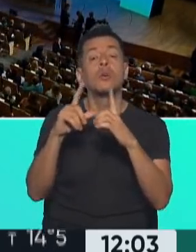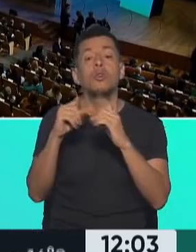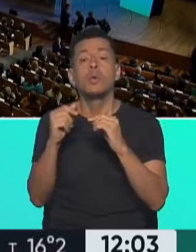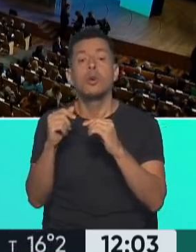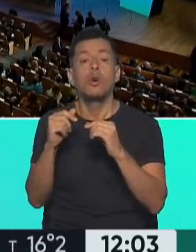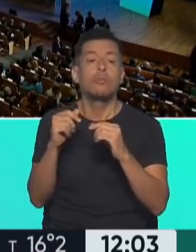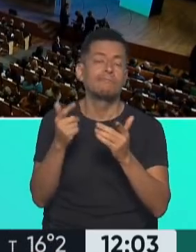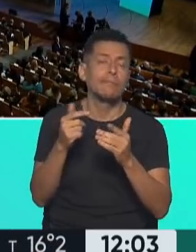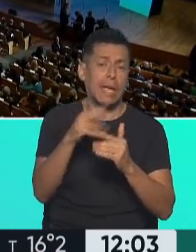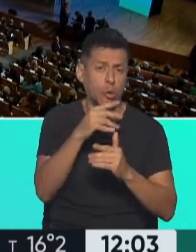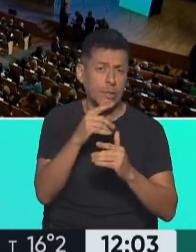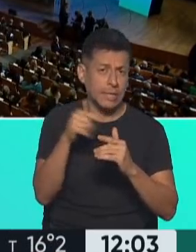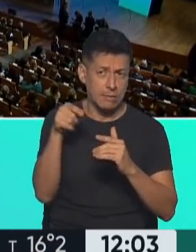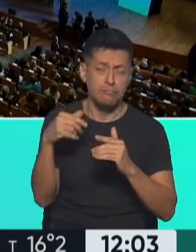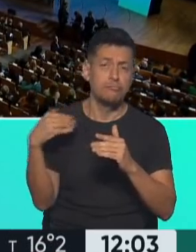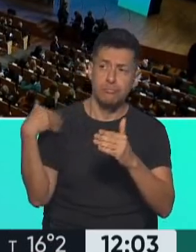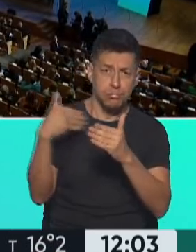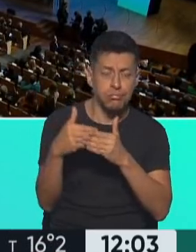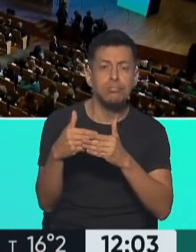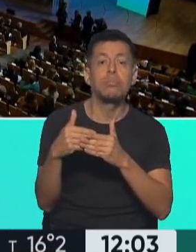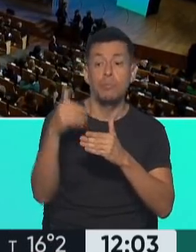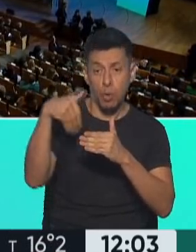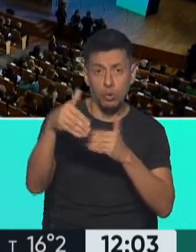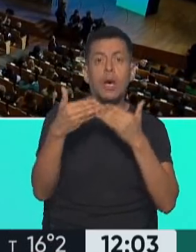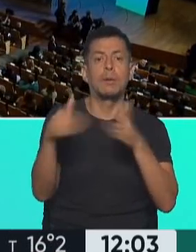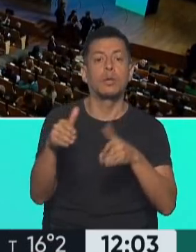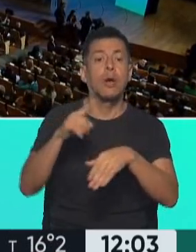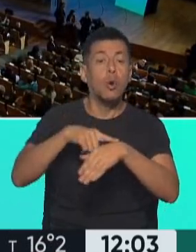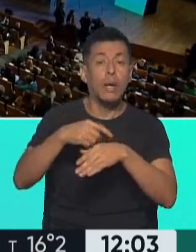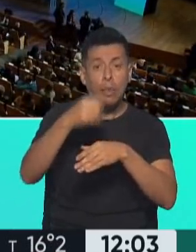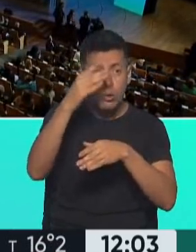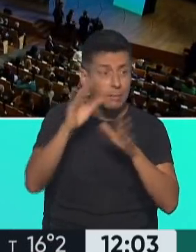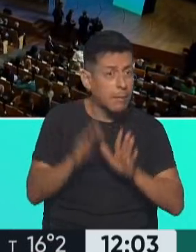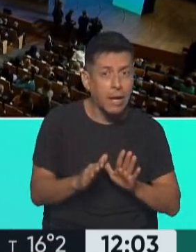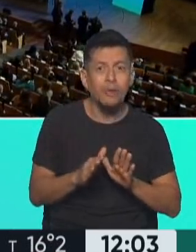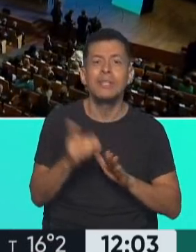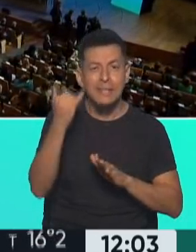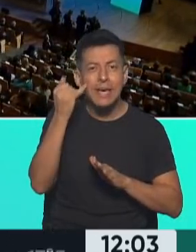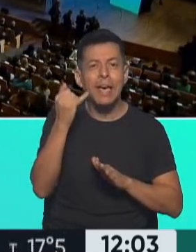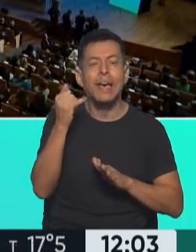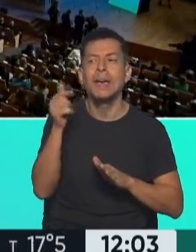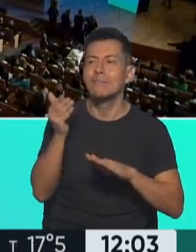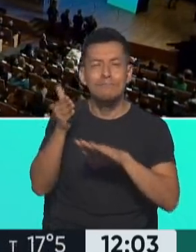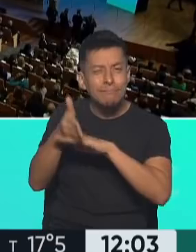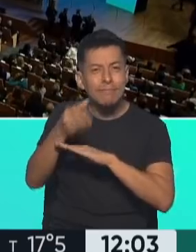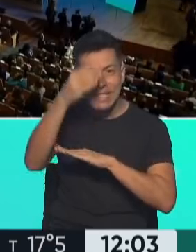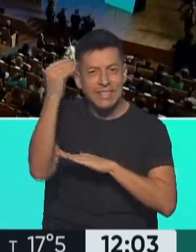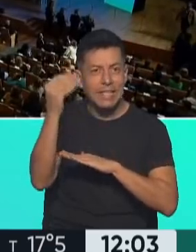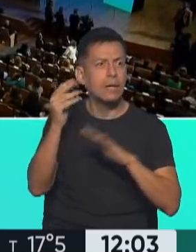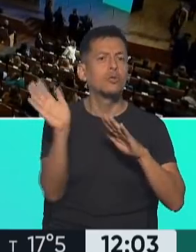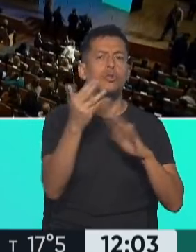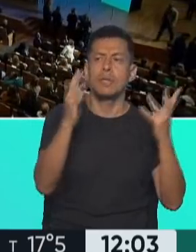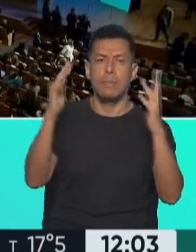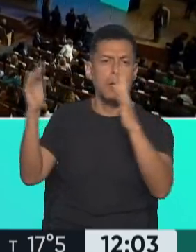edición. Estará la apertura en segundos nada más. A partir de las 12 estaba todo planeado. Acaba de ingresar, en medio de un gran aplauso,